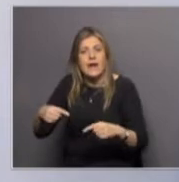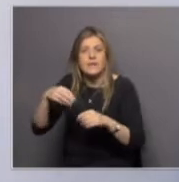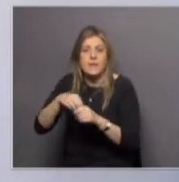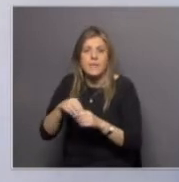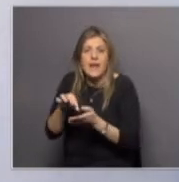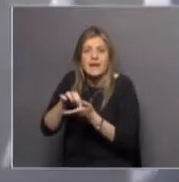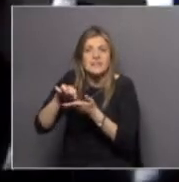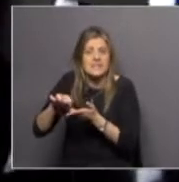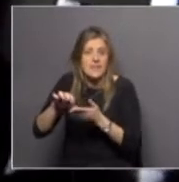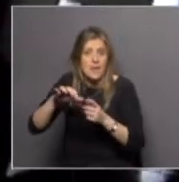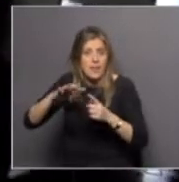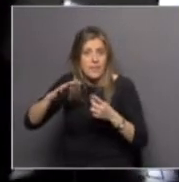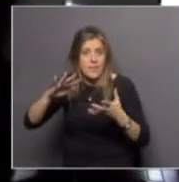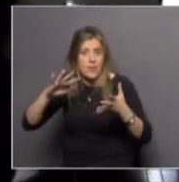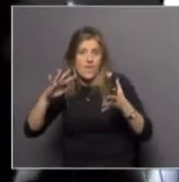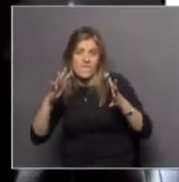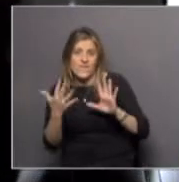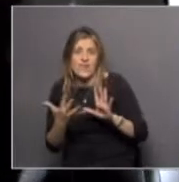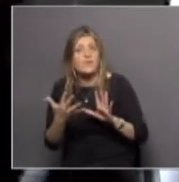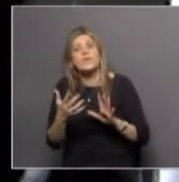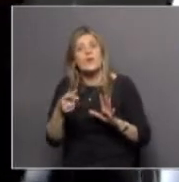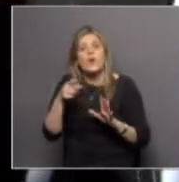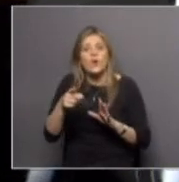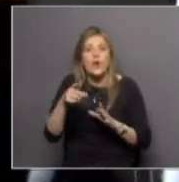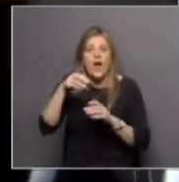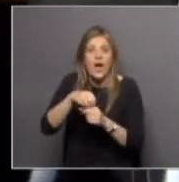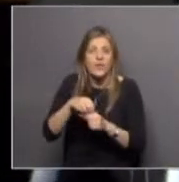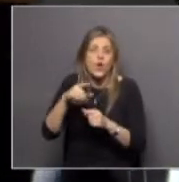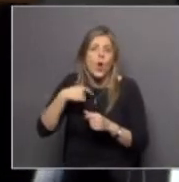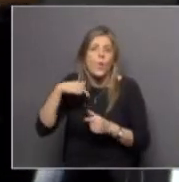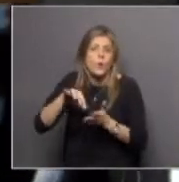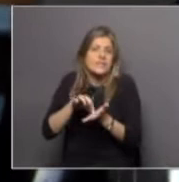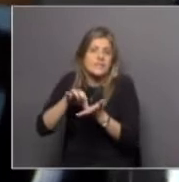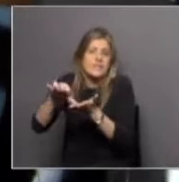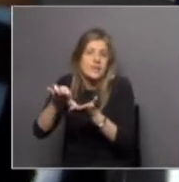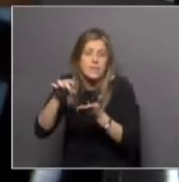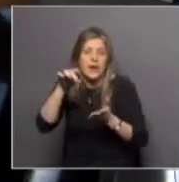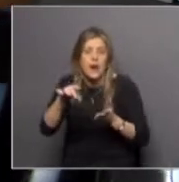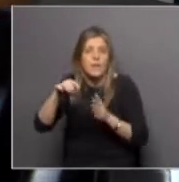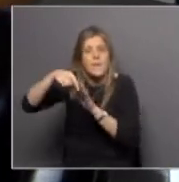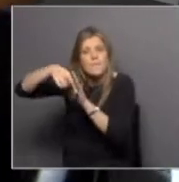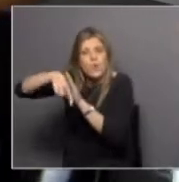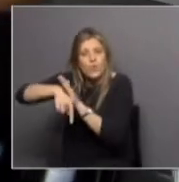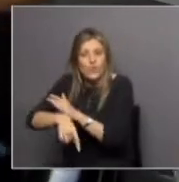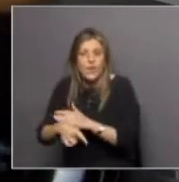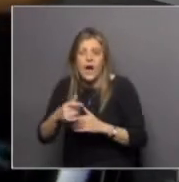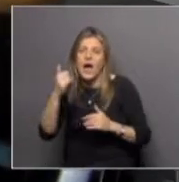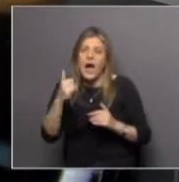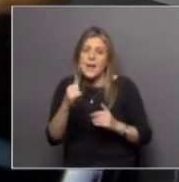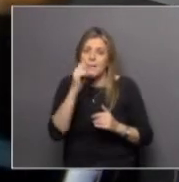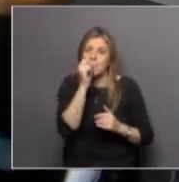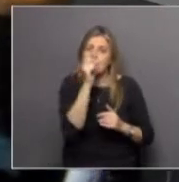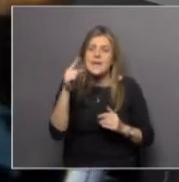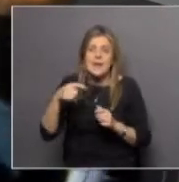que, mediante quimiosíntesis, porque en esas profundidades, estamos hablando de aproximadamente mil